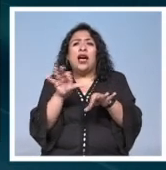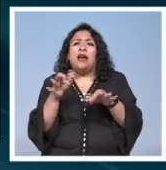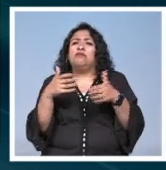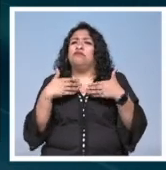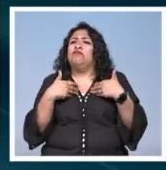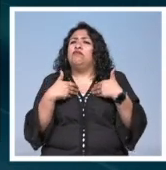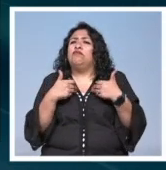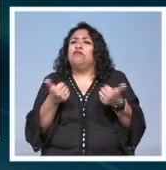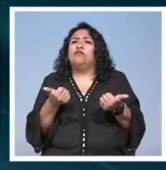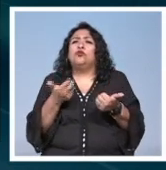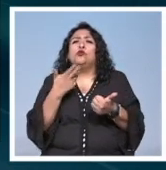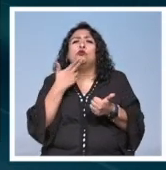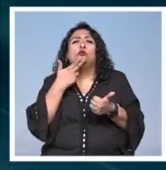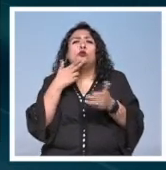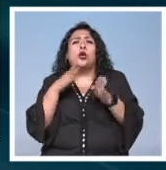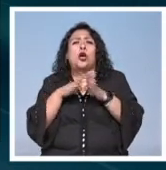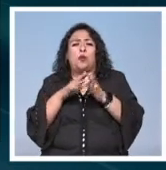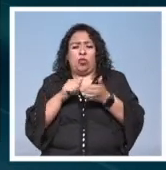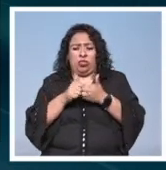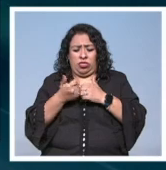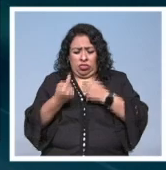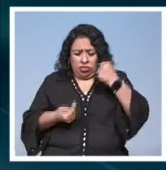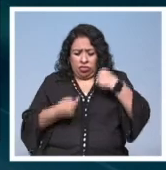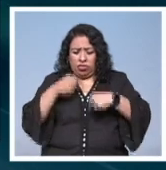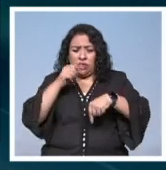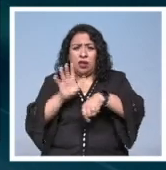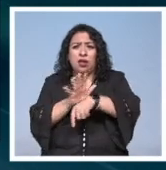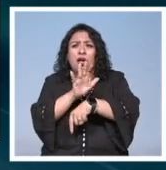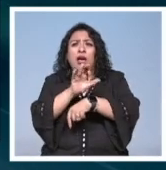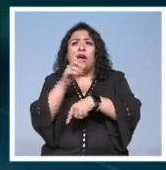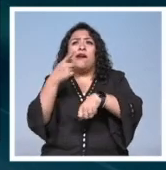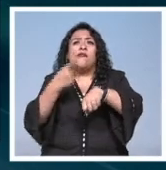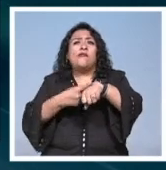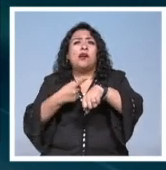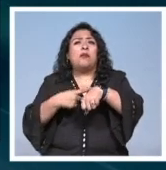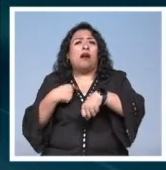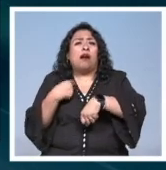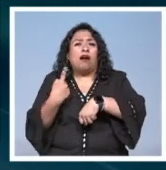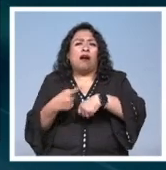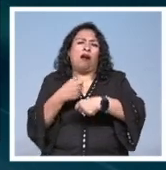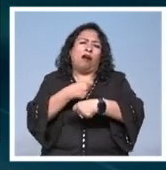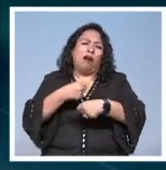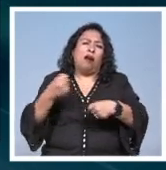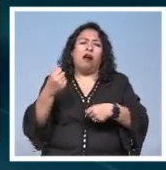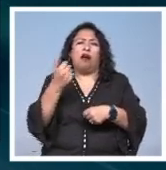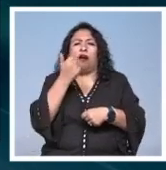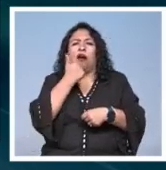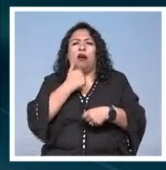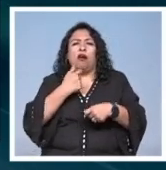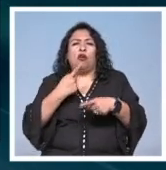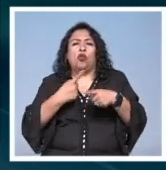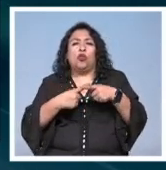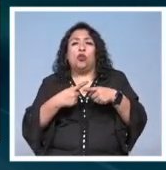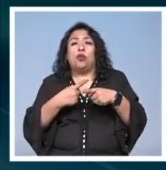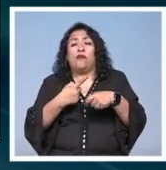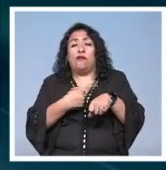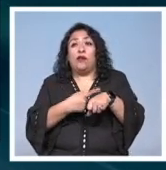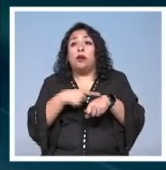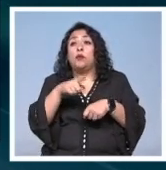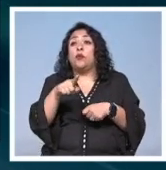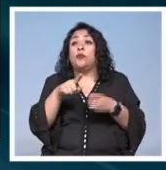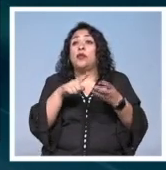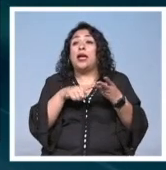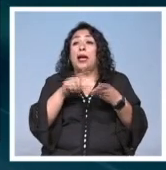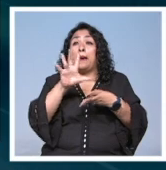comprensión de las implicaciones del metabolismo energético en enfermedades crónicas como obesidad y diabetes. Nada Jacobo, de